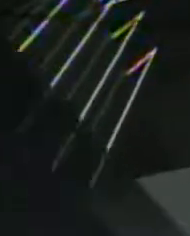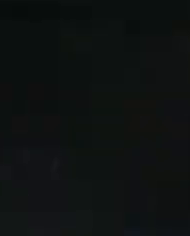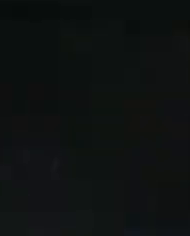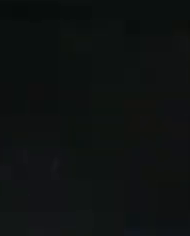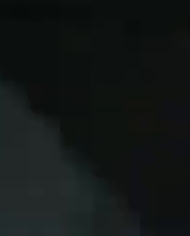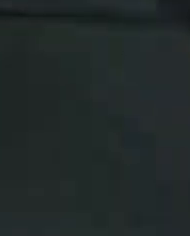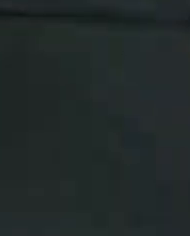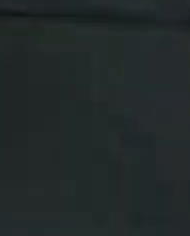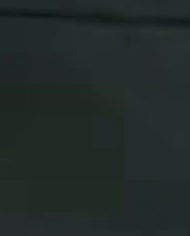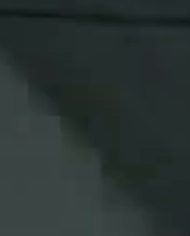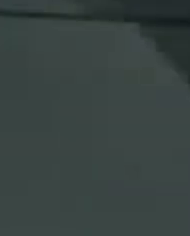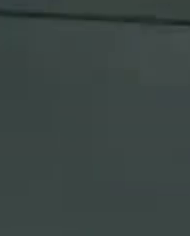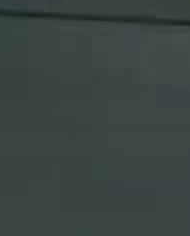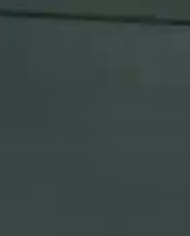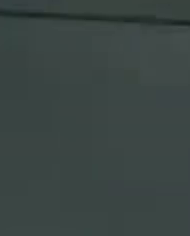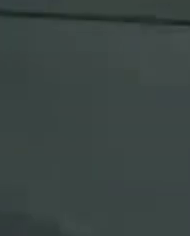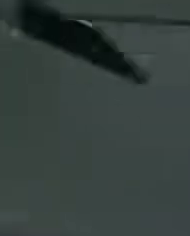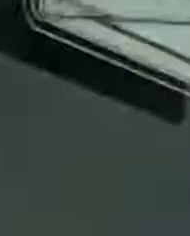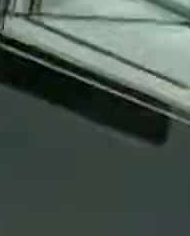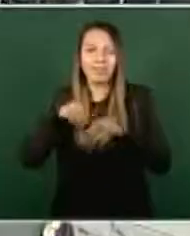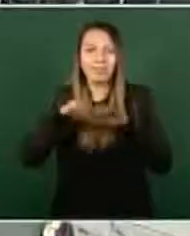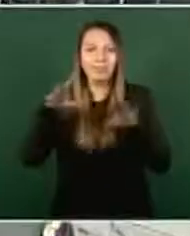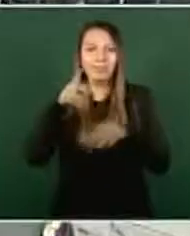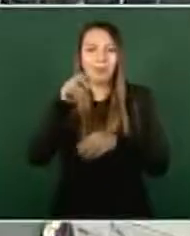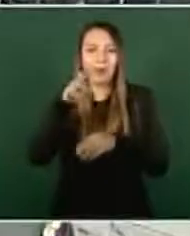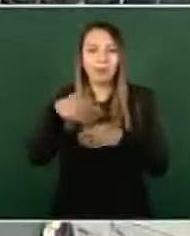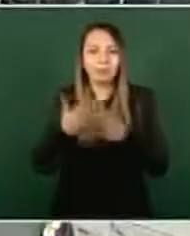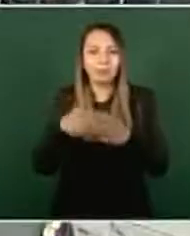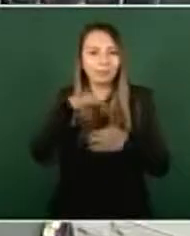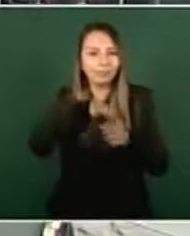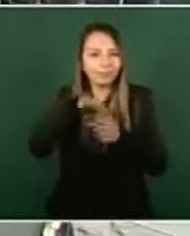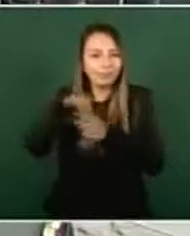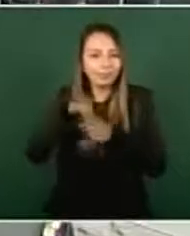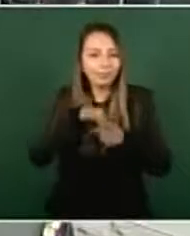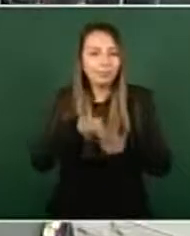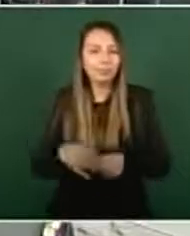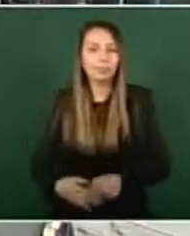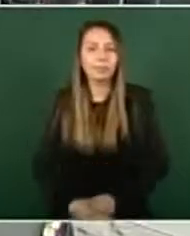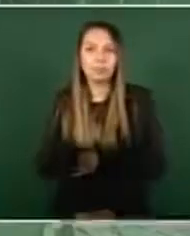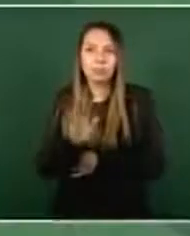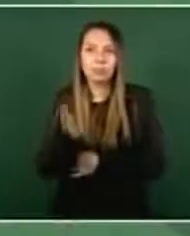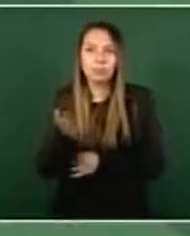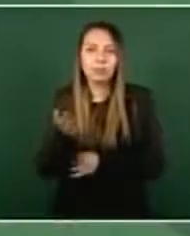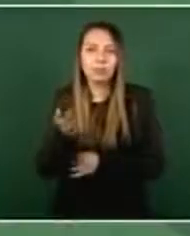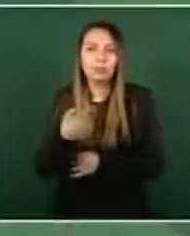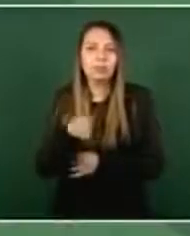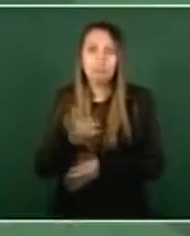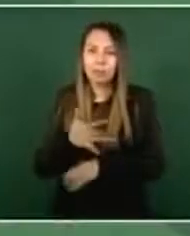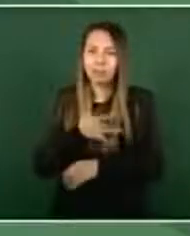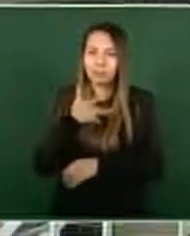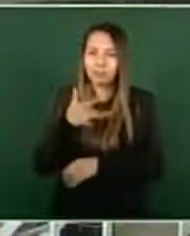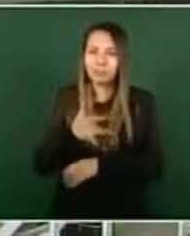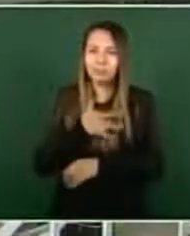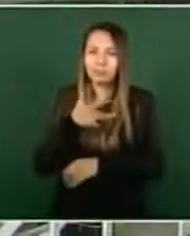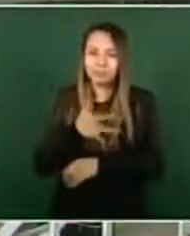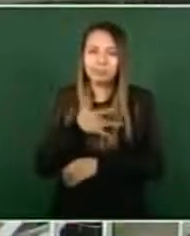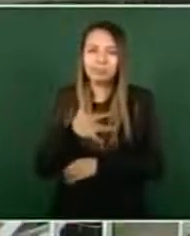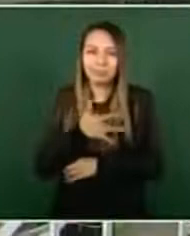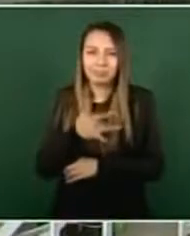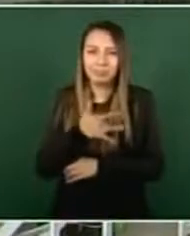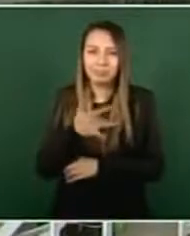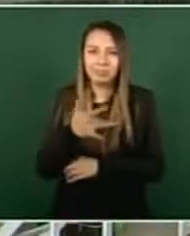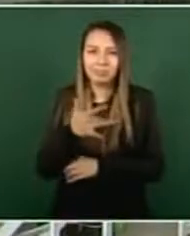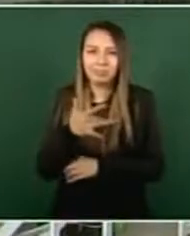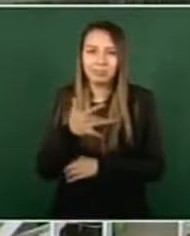autorización al periodista para hacer públicos sus ingresos. Lo cierto es que yo ya presentía que iban a